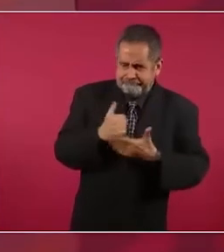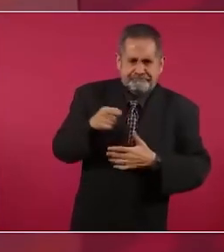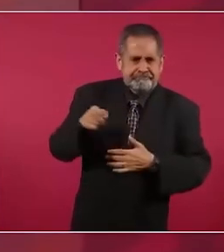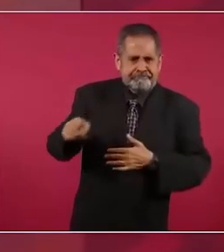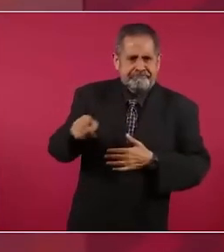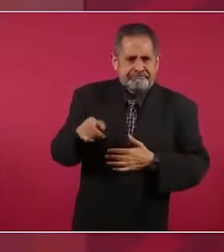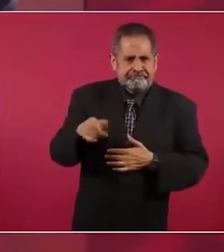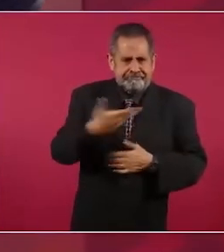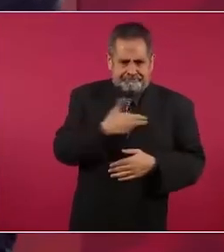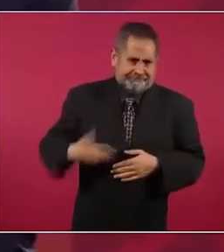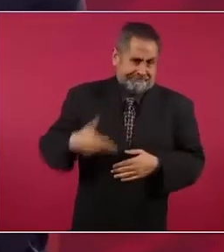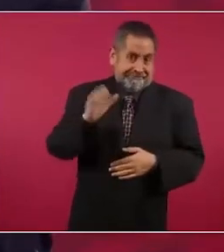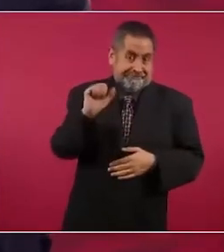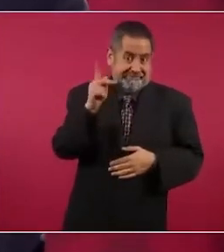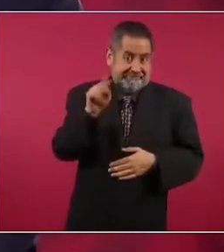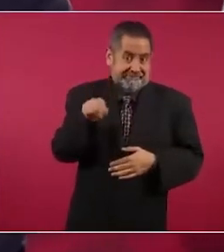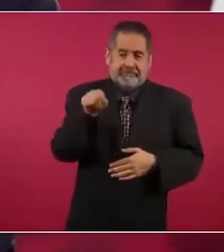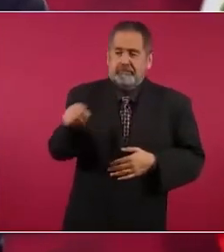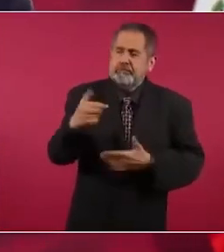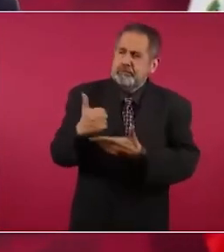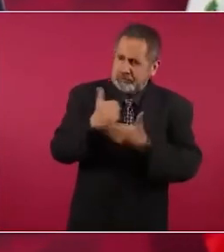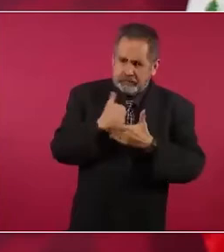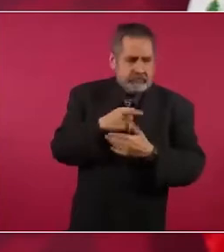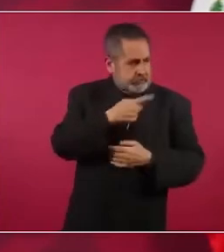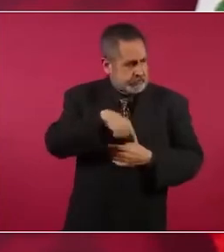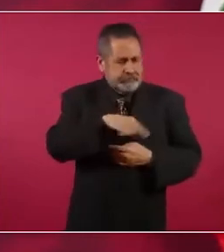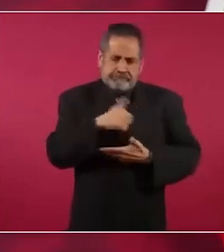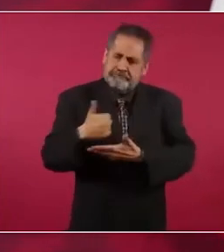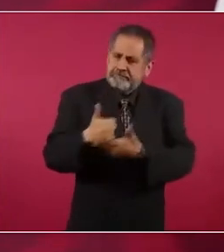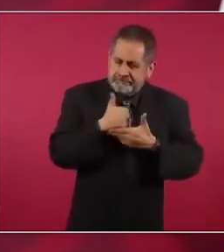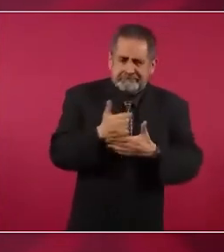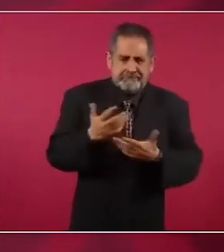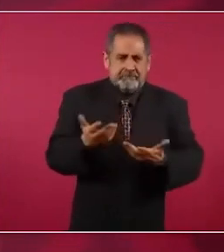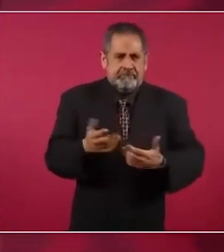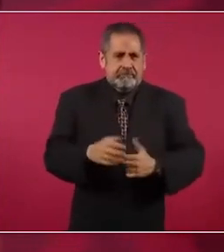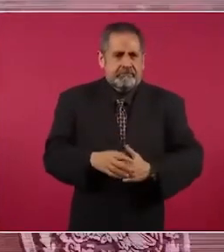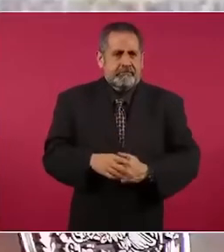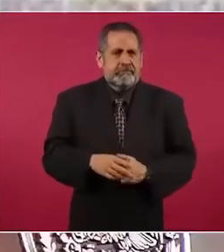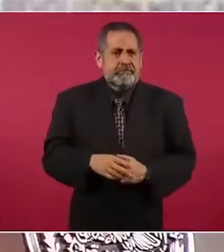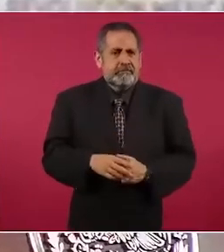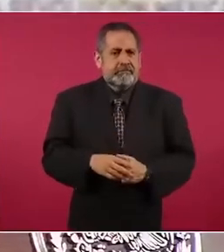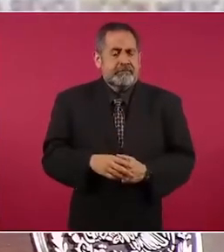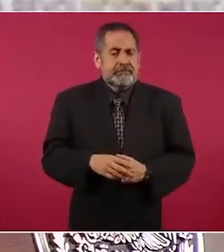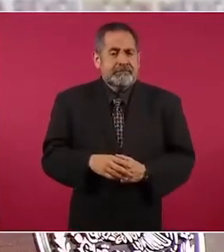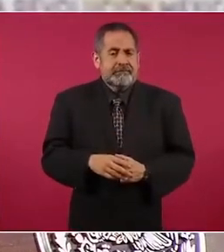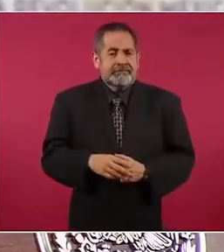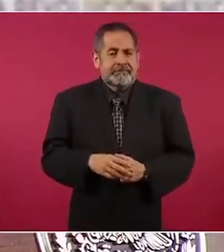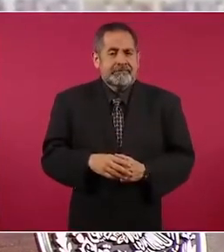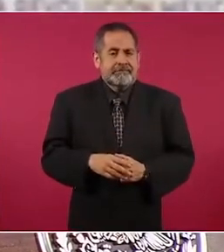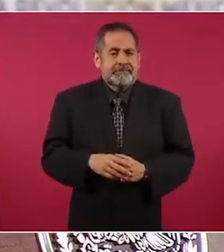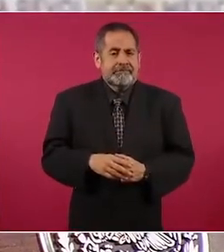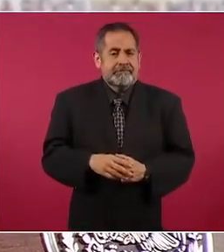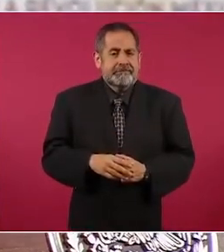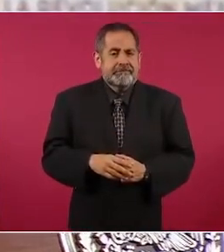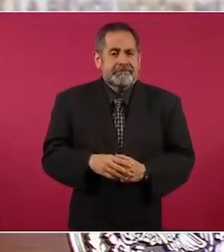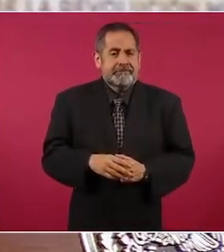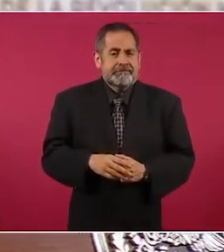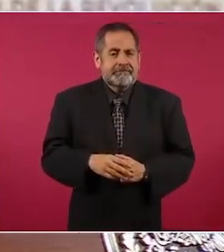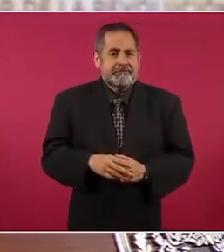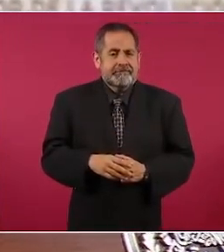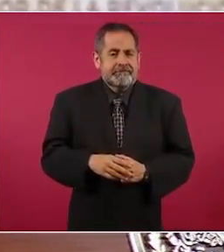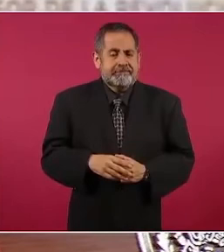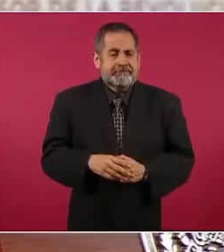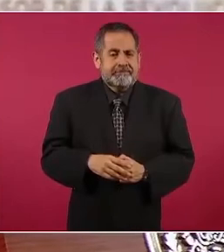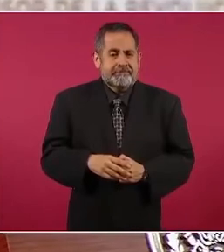que